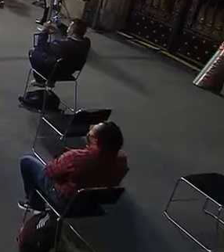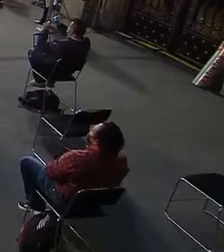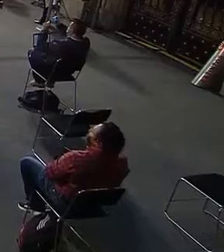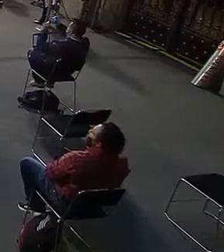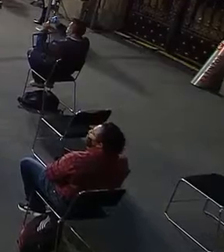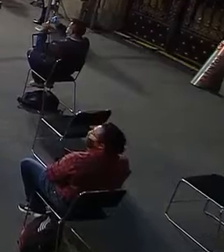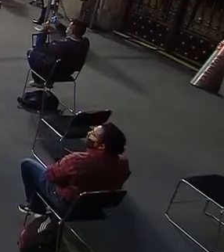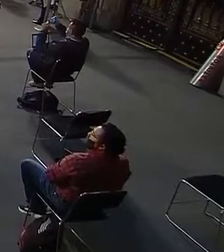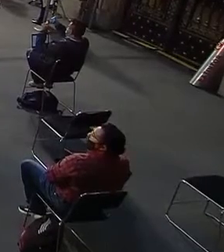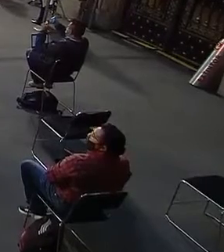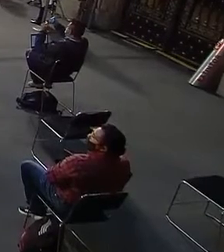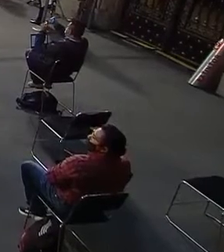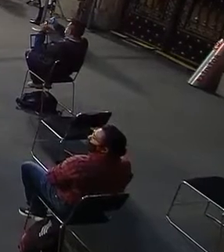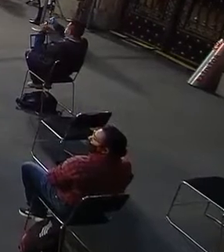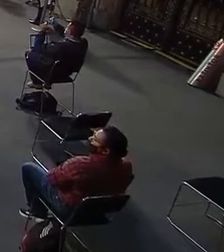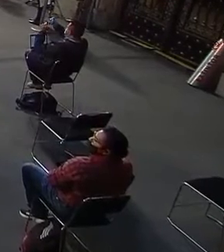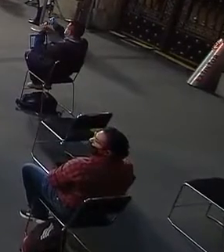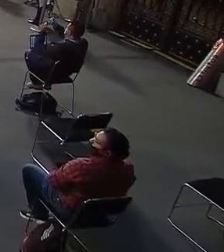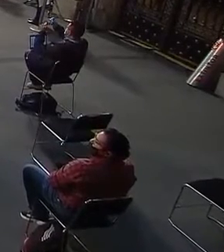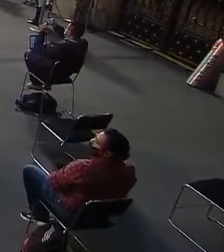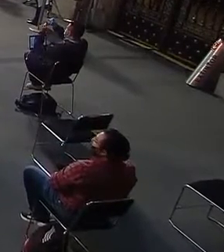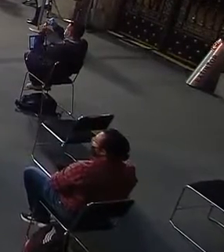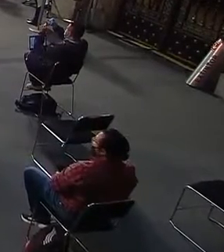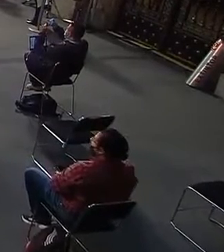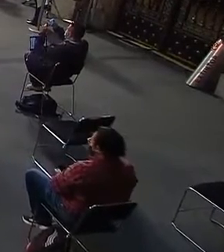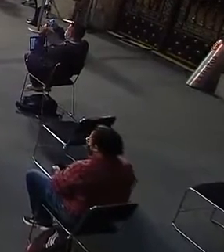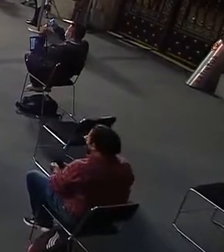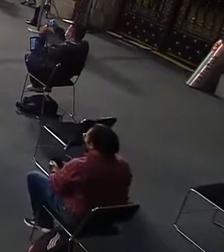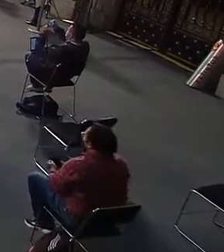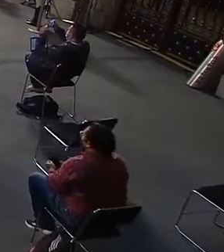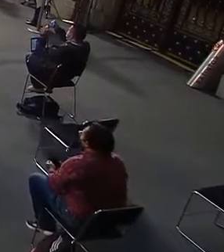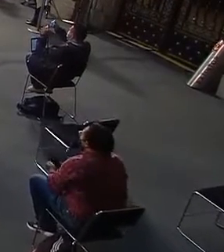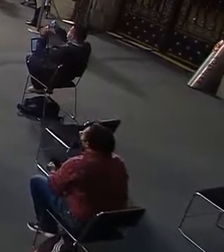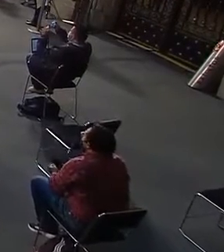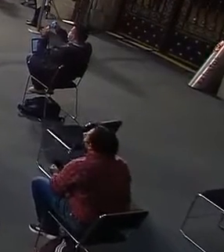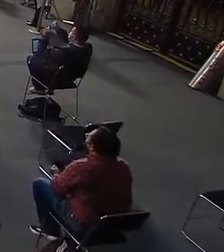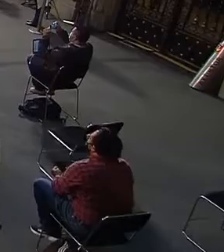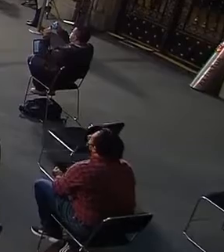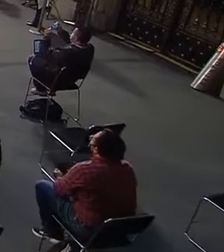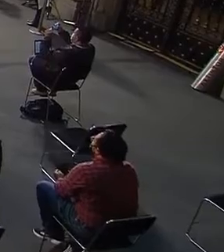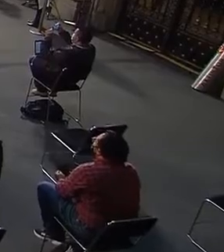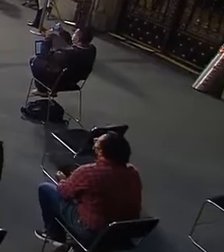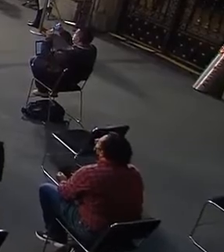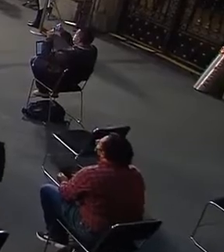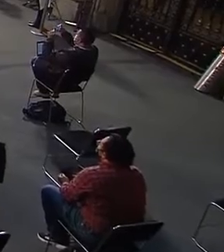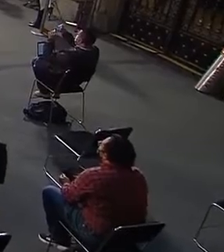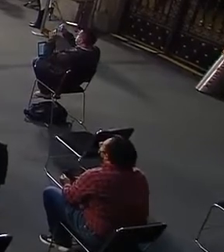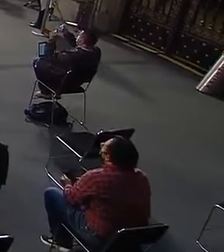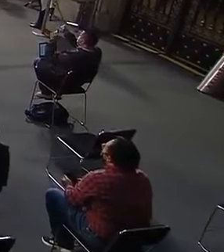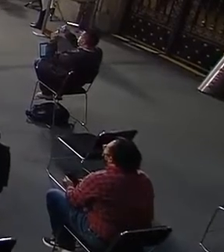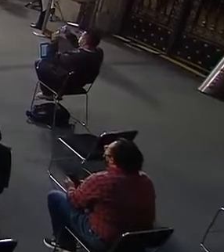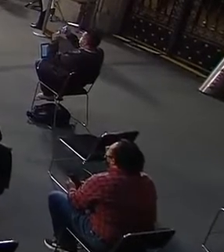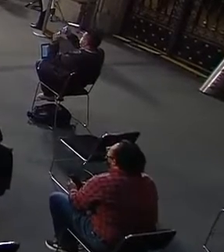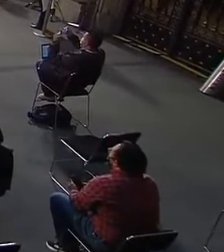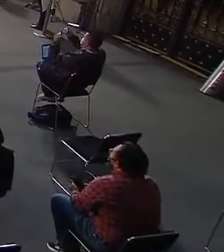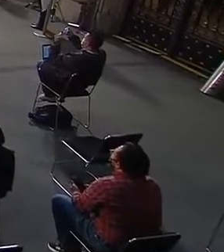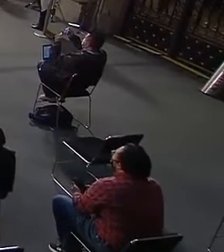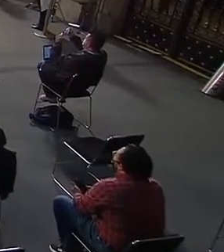Bueno, este día es especial porque